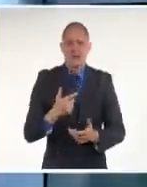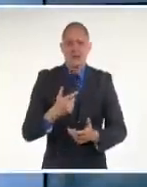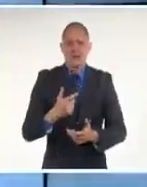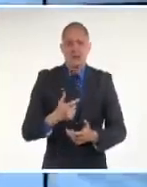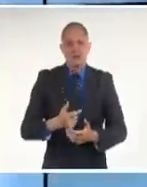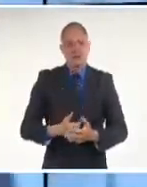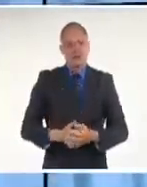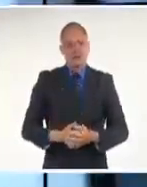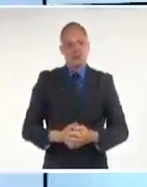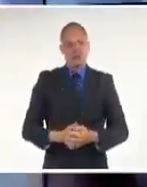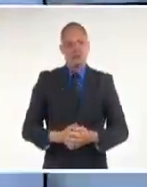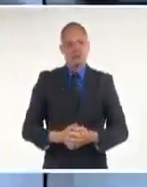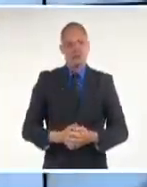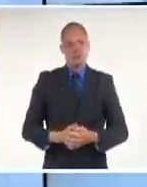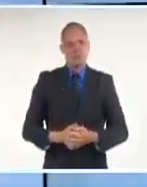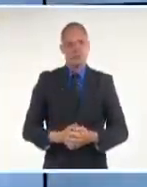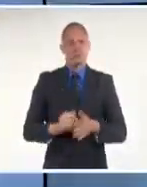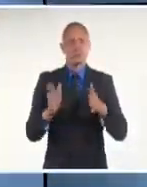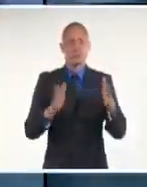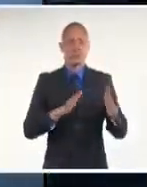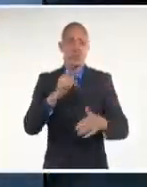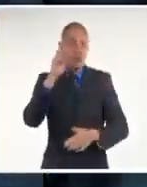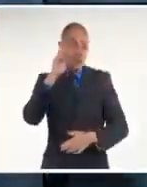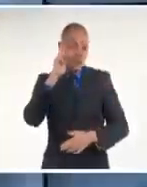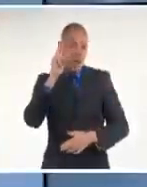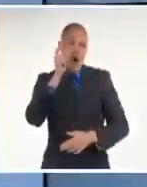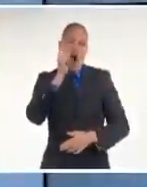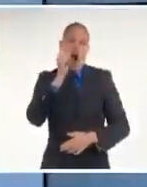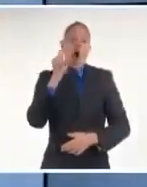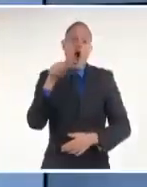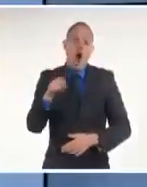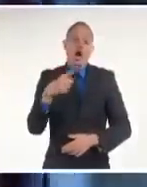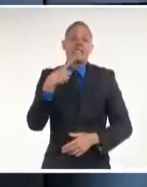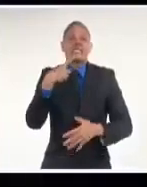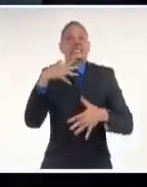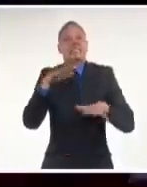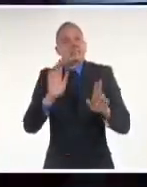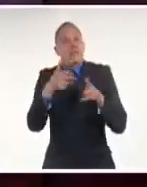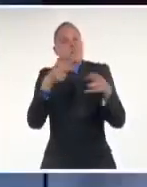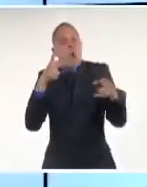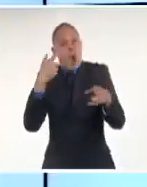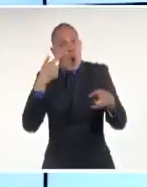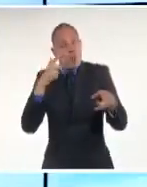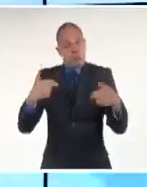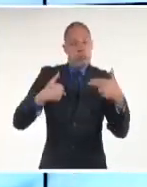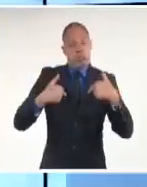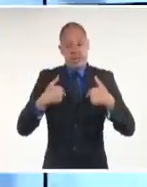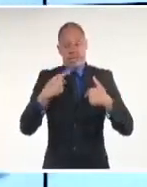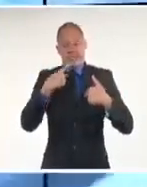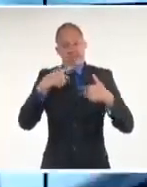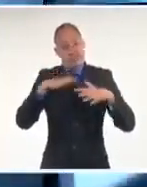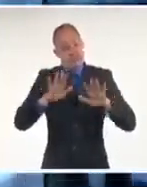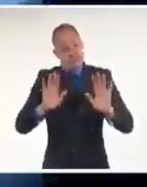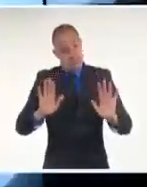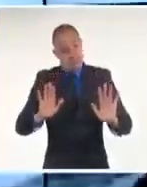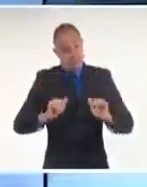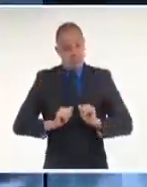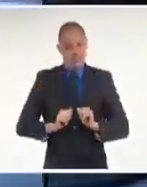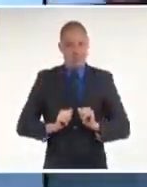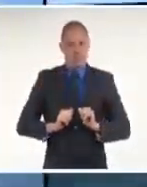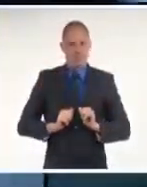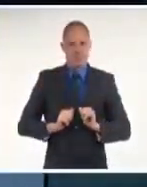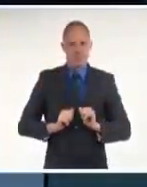Recordarán también que el supuesto ciudadano, o que el ciudadano supuestamente baleado, perdón, para decirlo correctamente, por la policía, estuvo